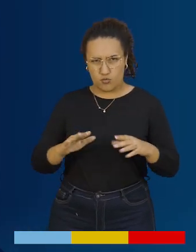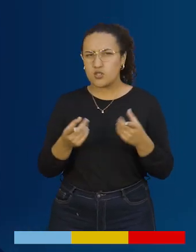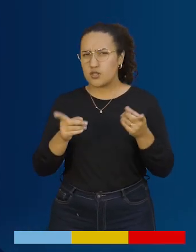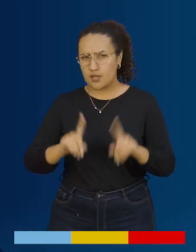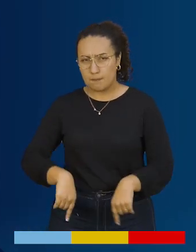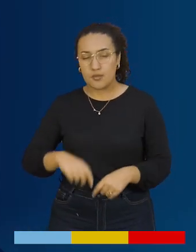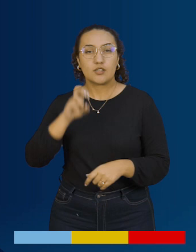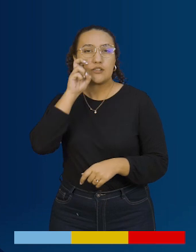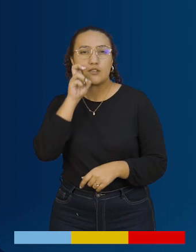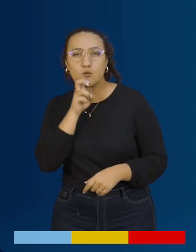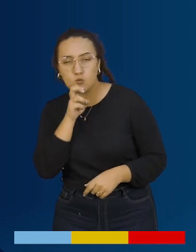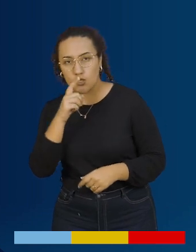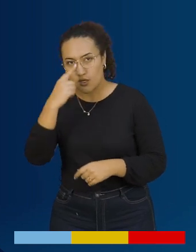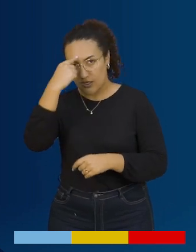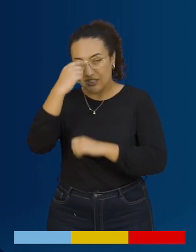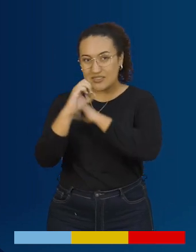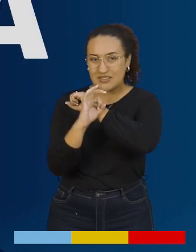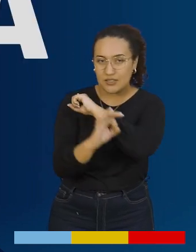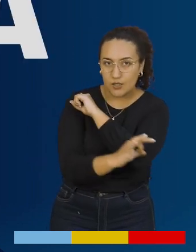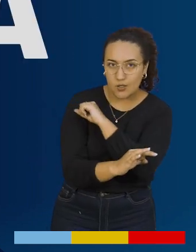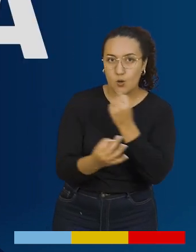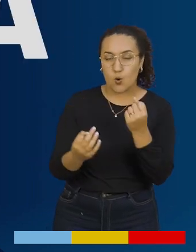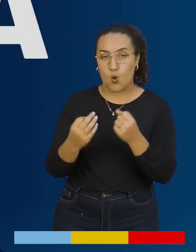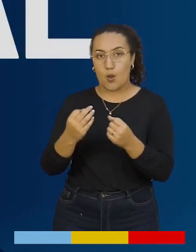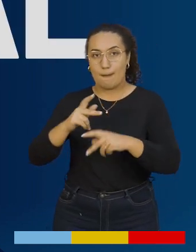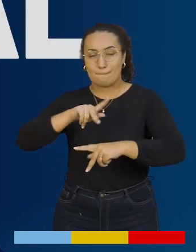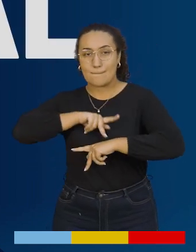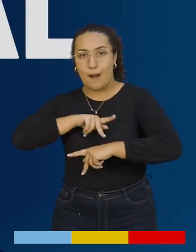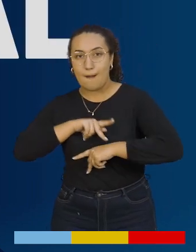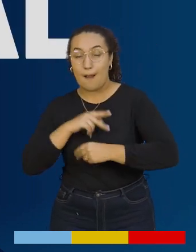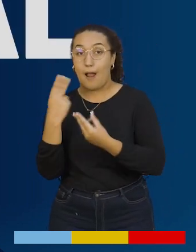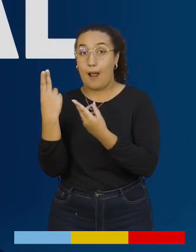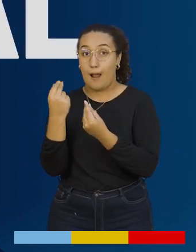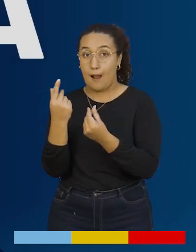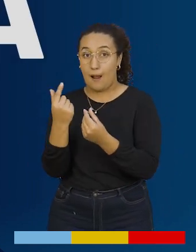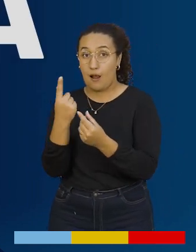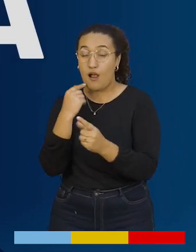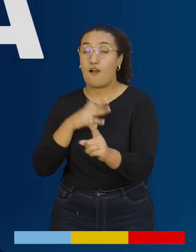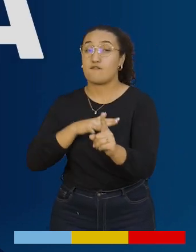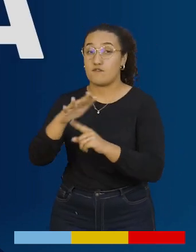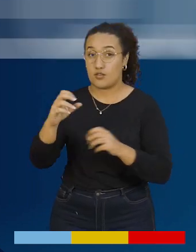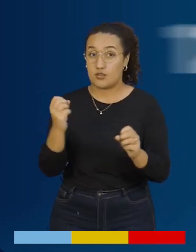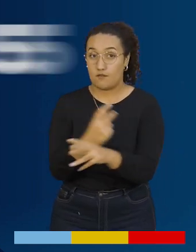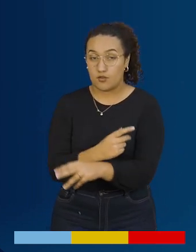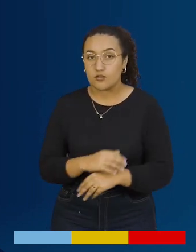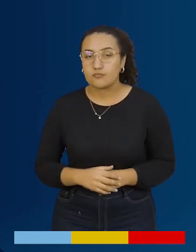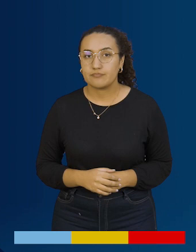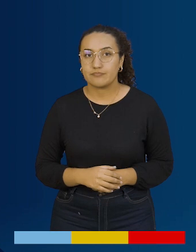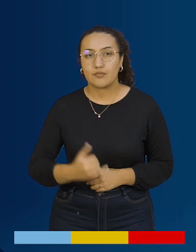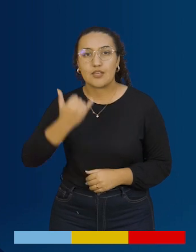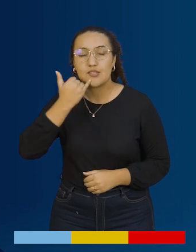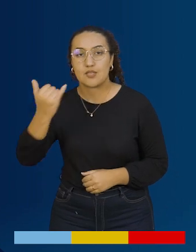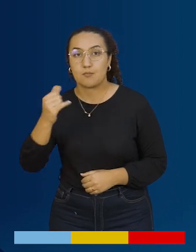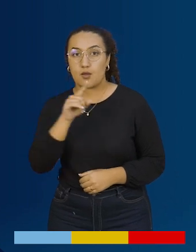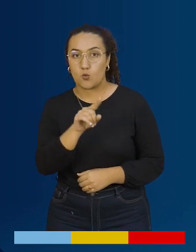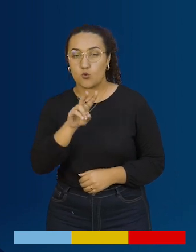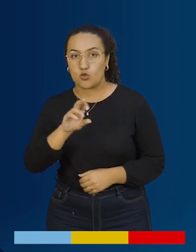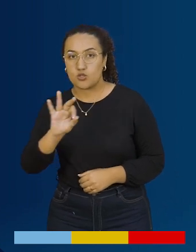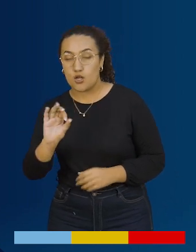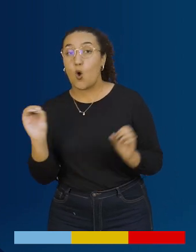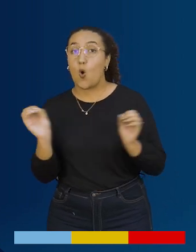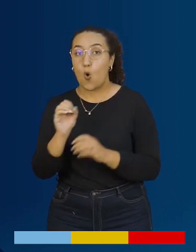violencia física, también hay violencia sexual, psicológica, patrimonial y económica. Las líneas 123